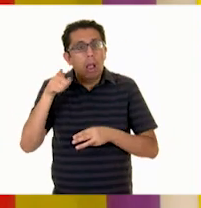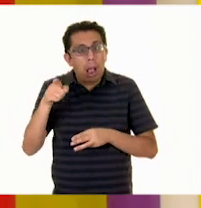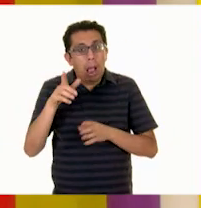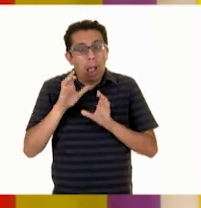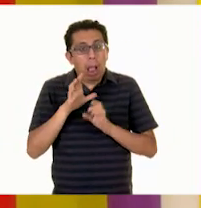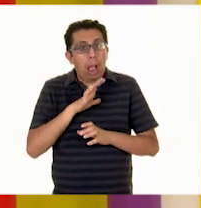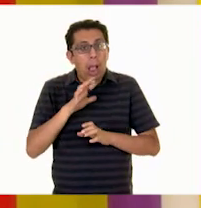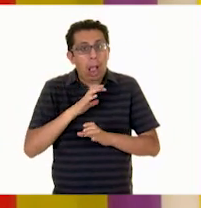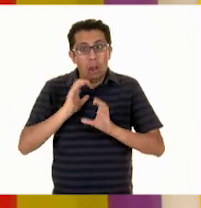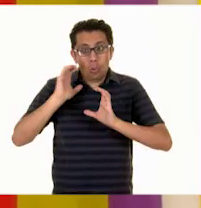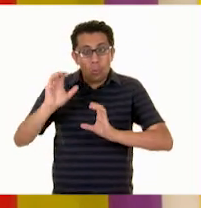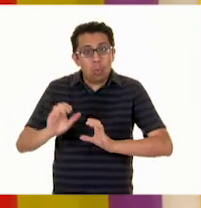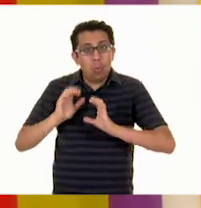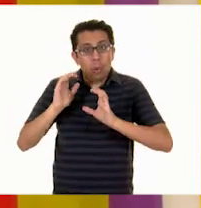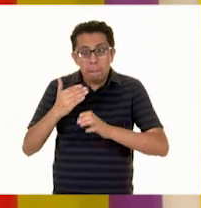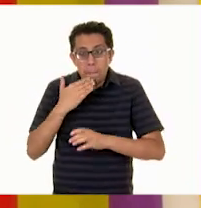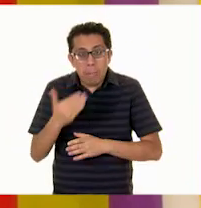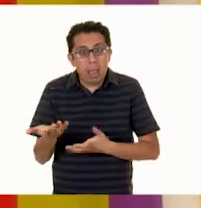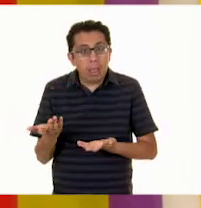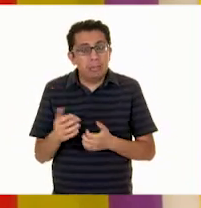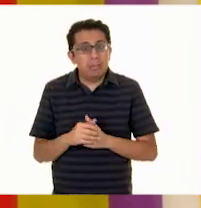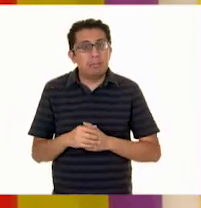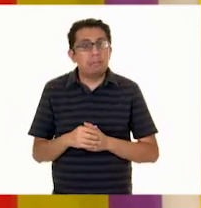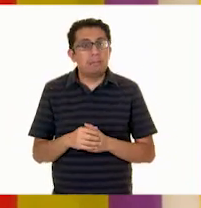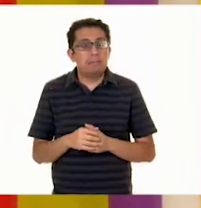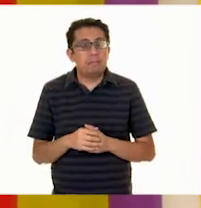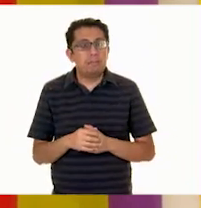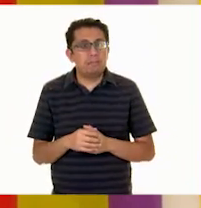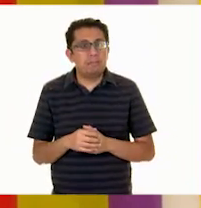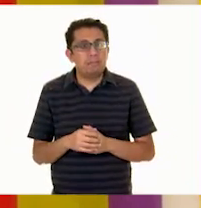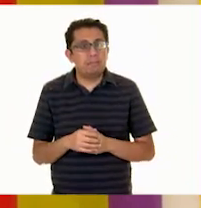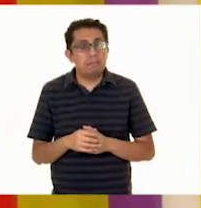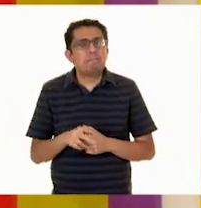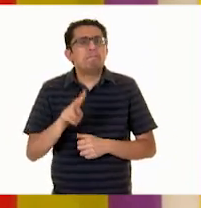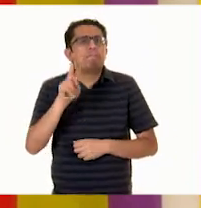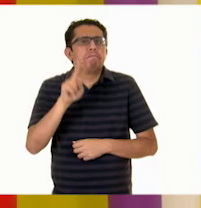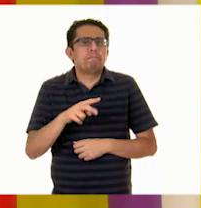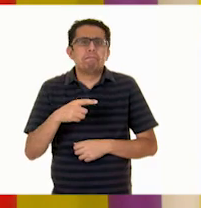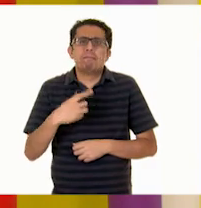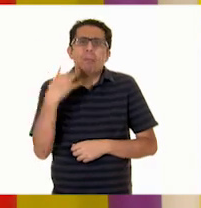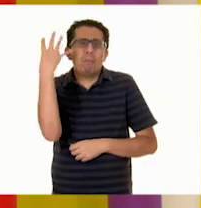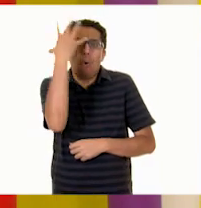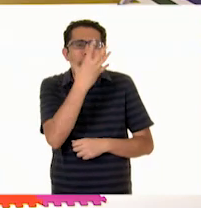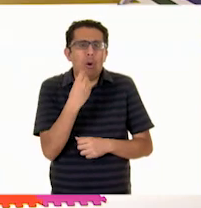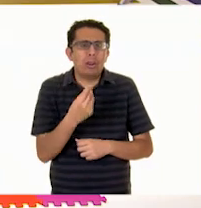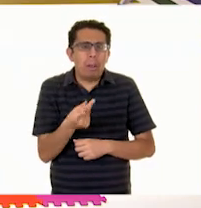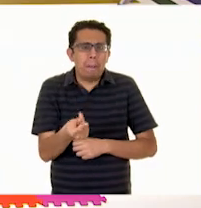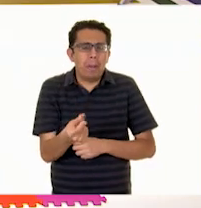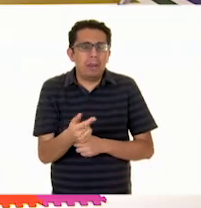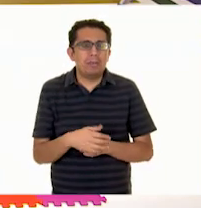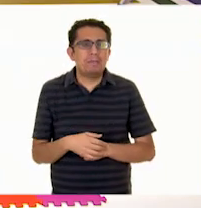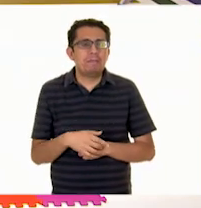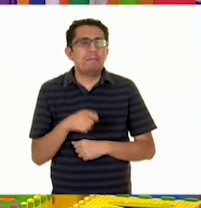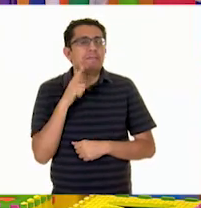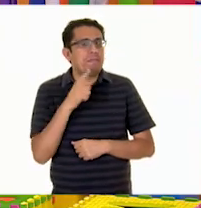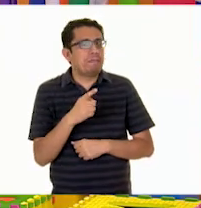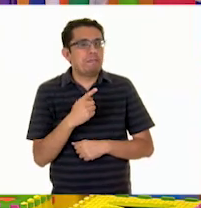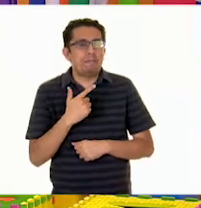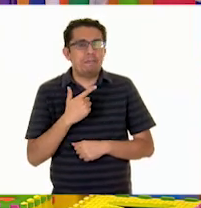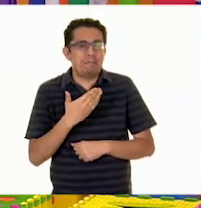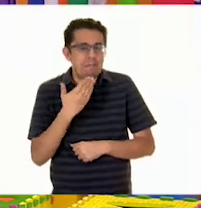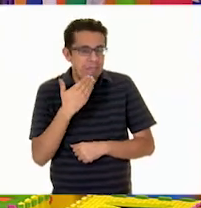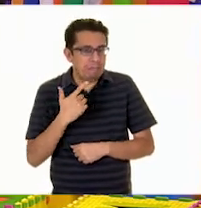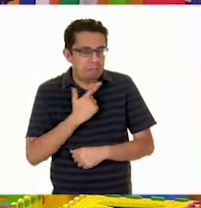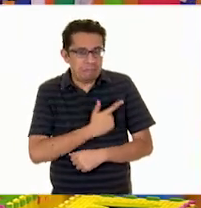súper bien cuidados y bien conservados. Y bueno, son muy bonitos los xolos cuincles. ¡Ay, qué bueno que te guste,